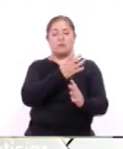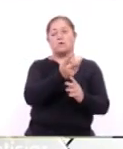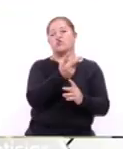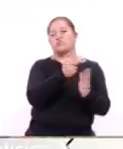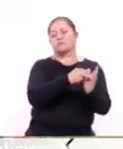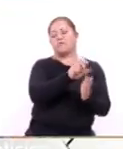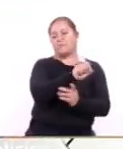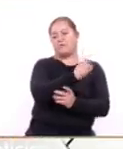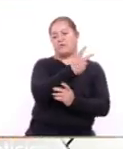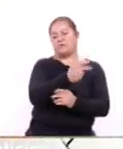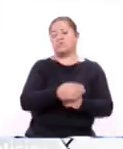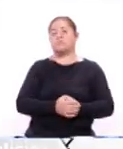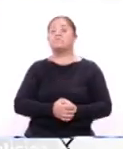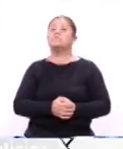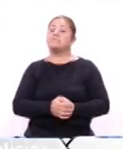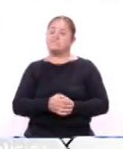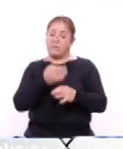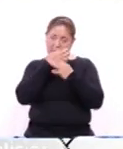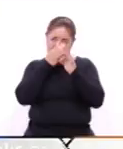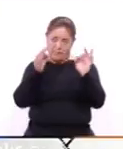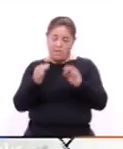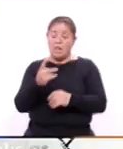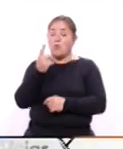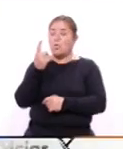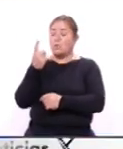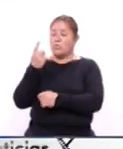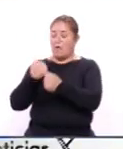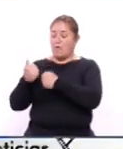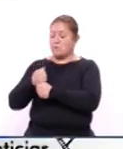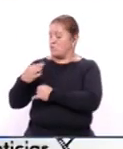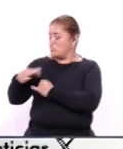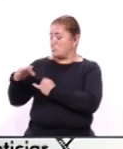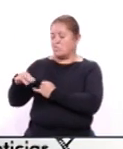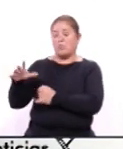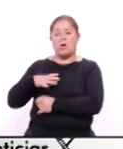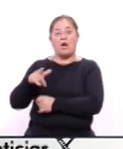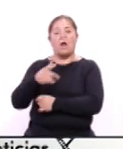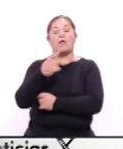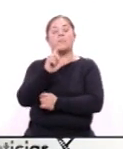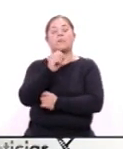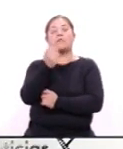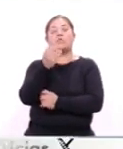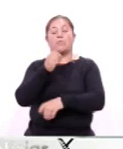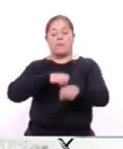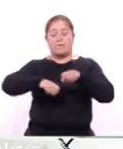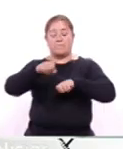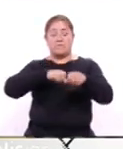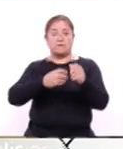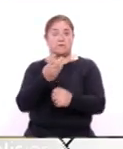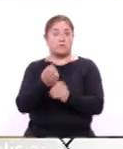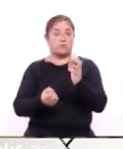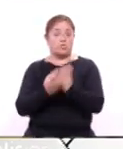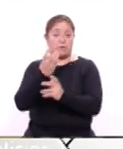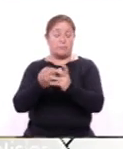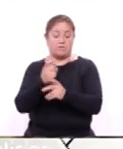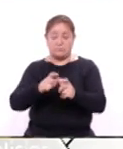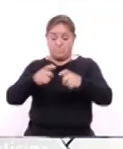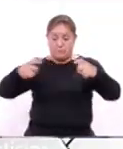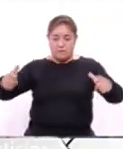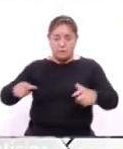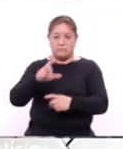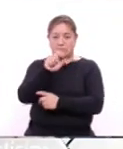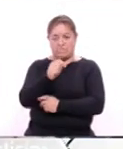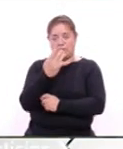2022. Cabe señalar que tan solo en el último año, en el Estado se instalaron 29 nuevas empresas y se logró la expansión de 23,